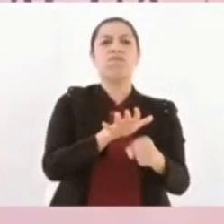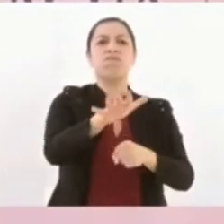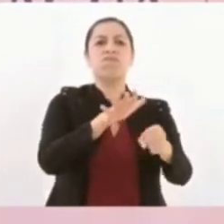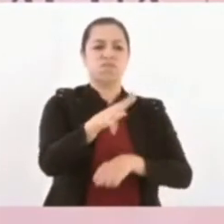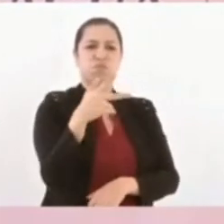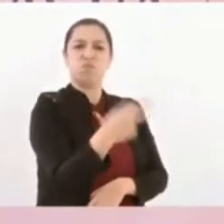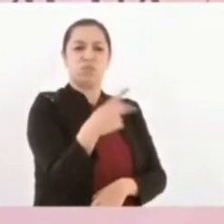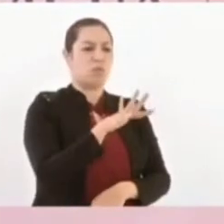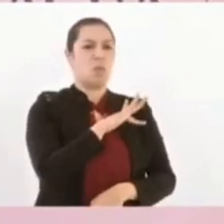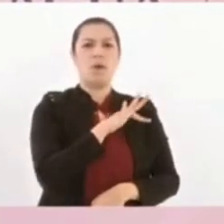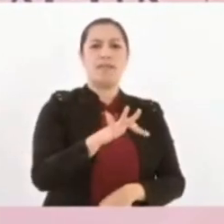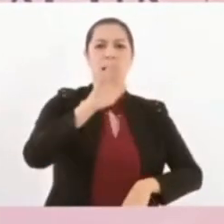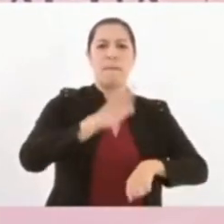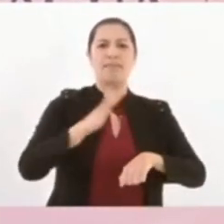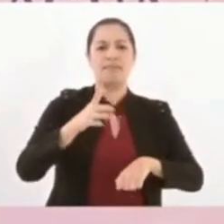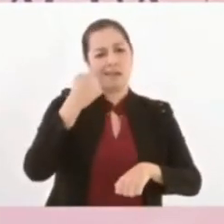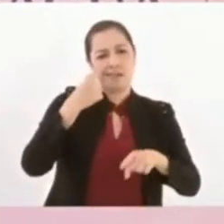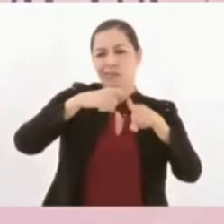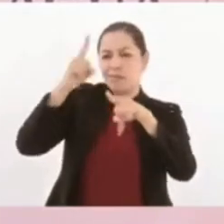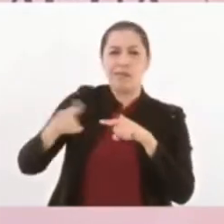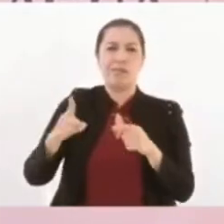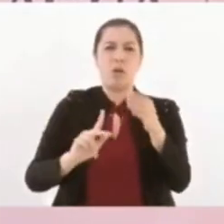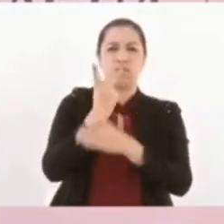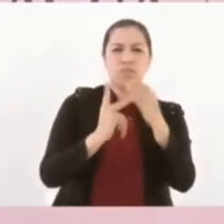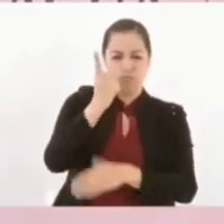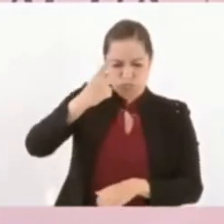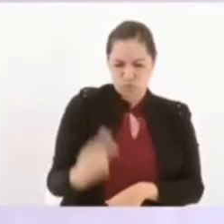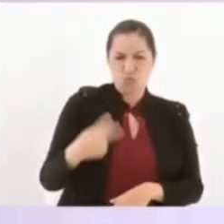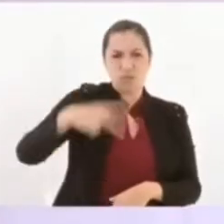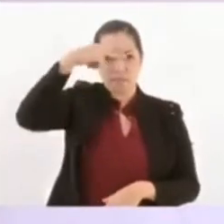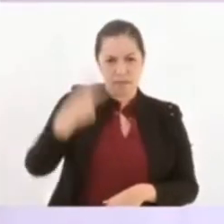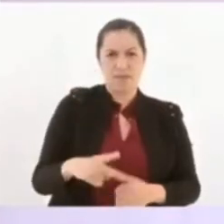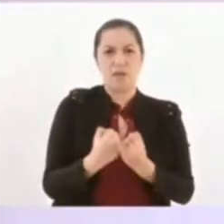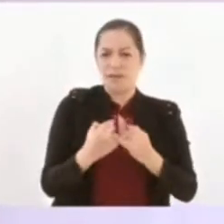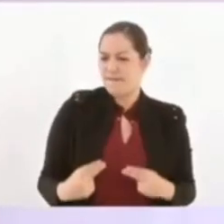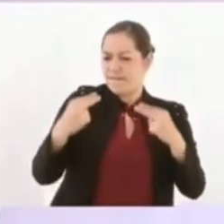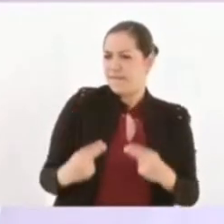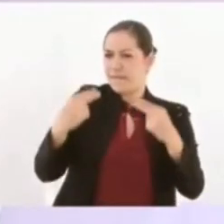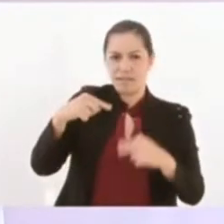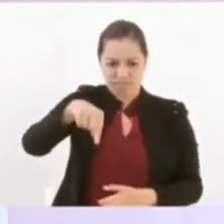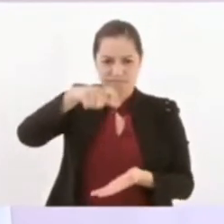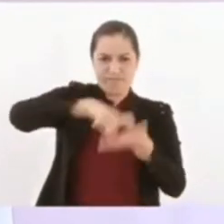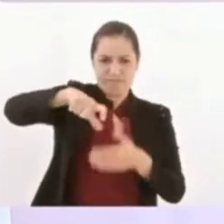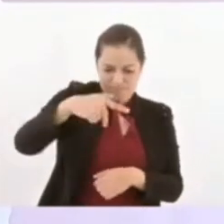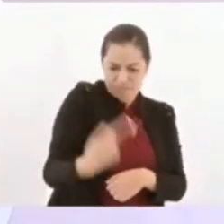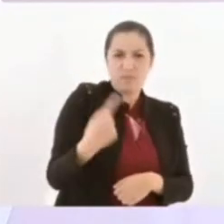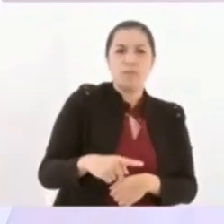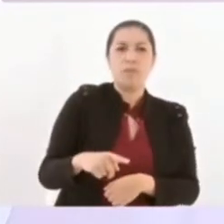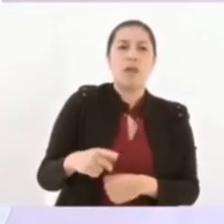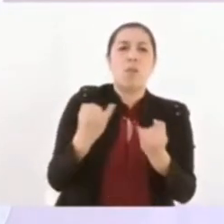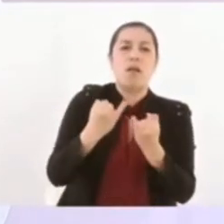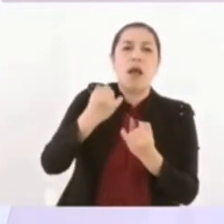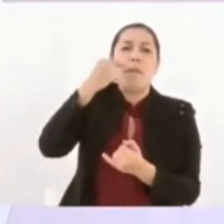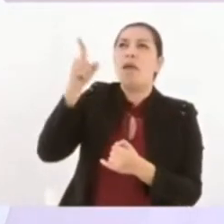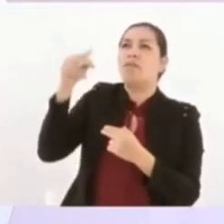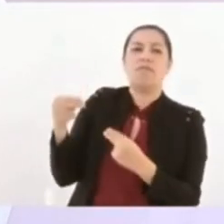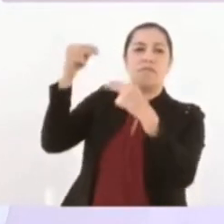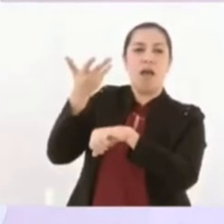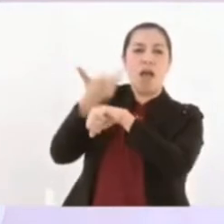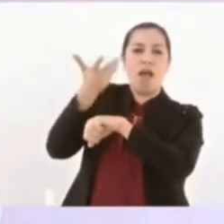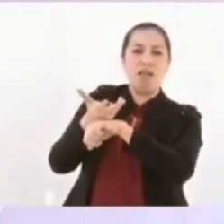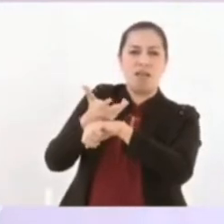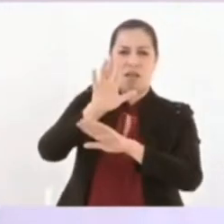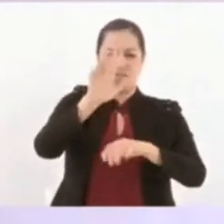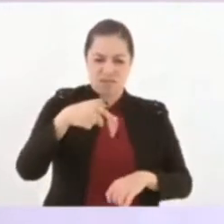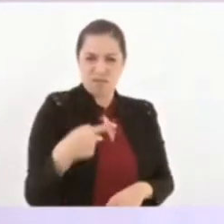en la producción de alimentos. Producir en México lo que consumimos, no depender del extranjero. Que se produzca todo